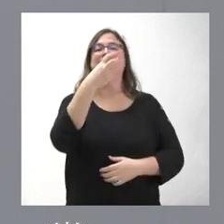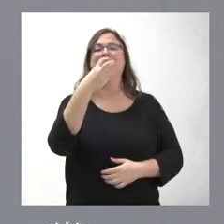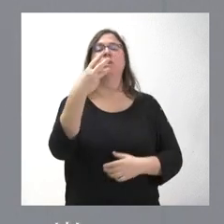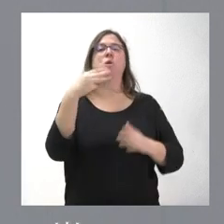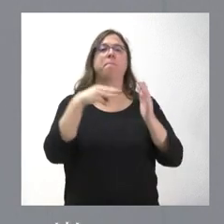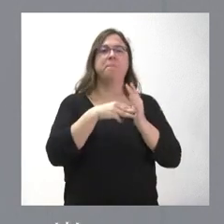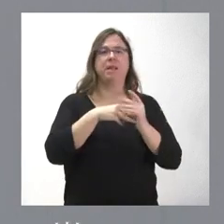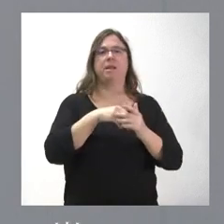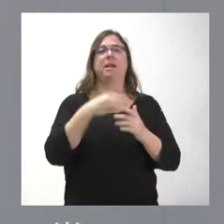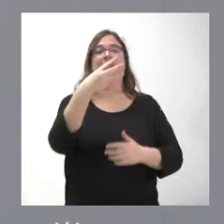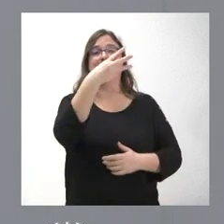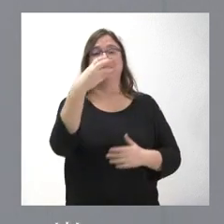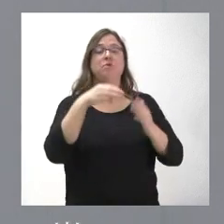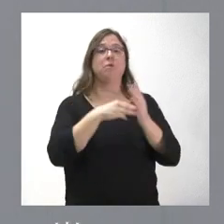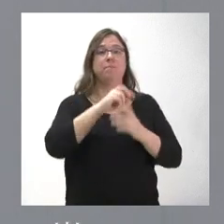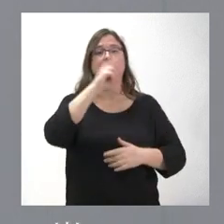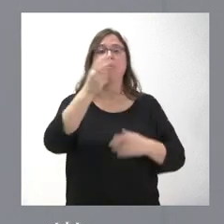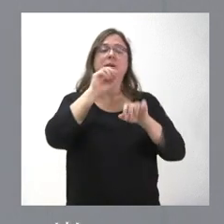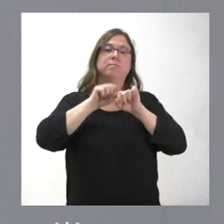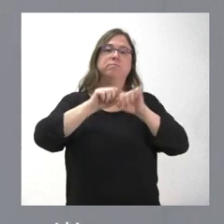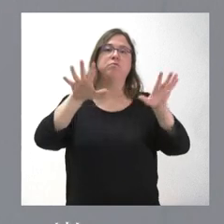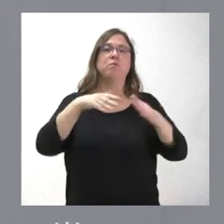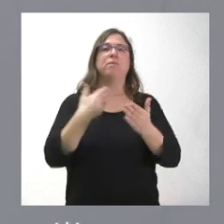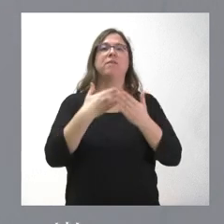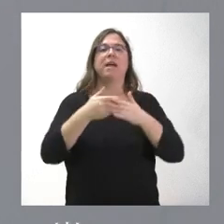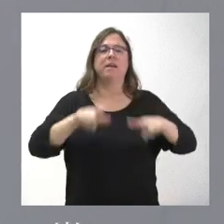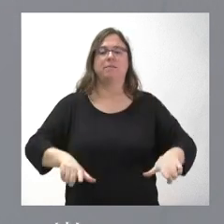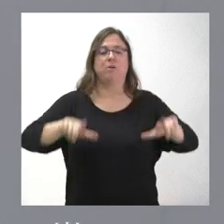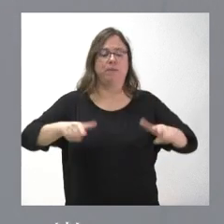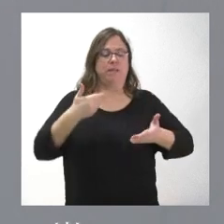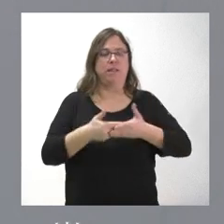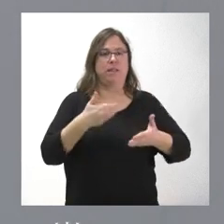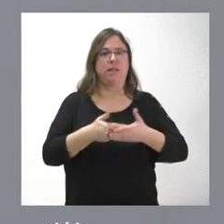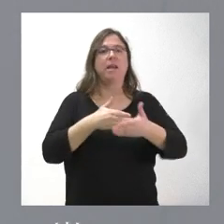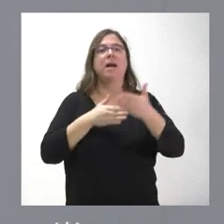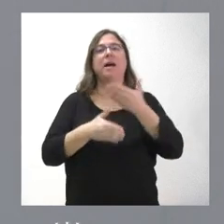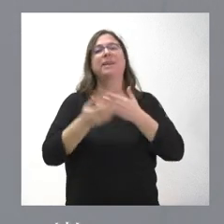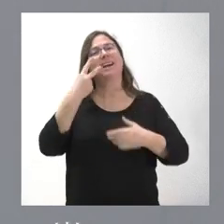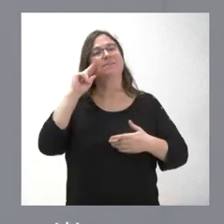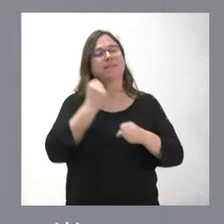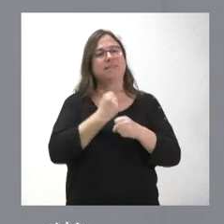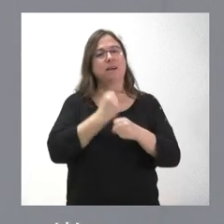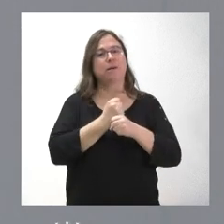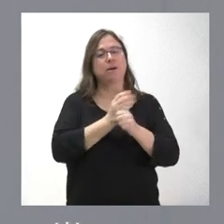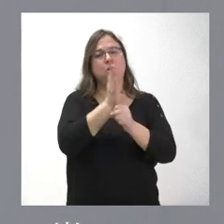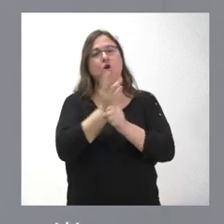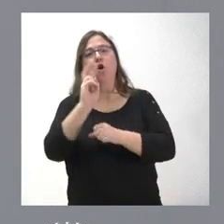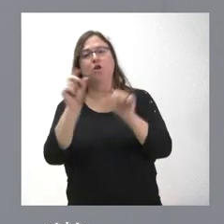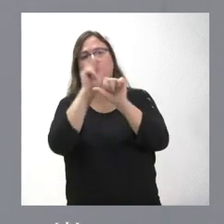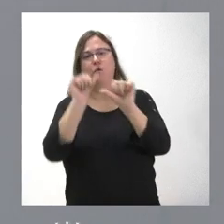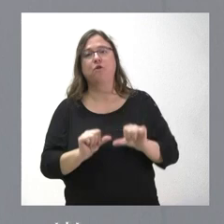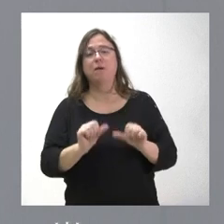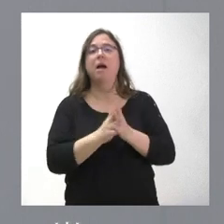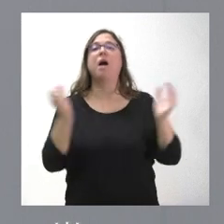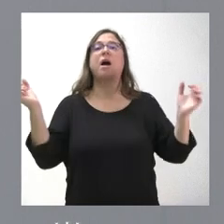para difundir el procedimiento de acreditación de competencias adquiridas a través de la experiencia laboral u otras vías no formales. Es otro